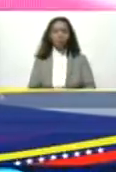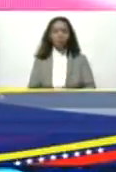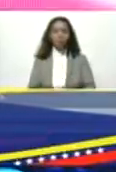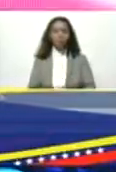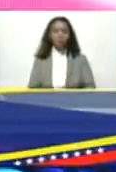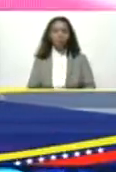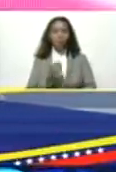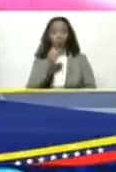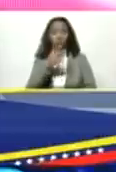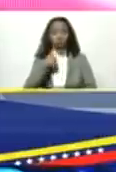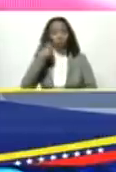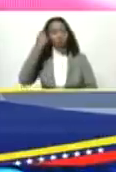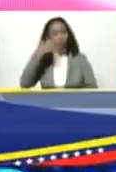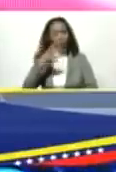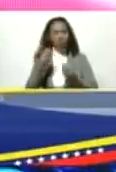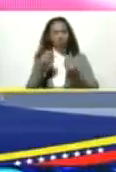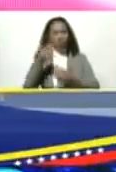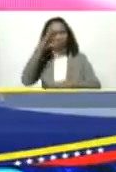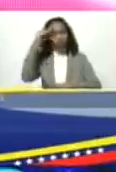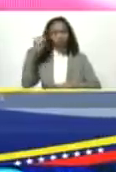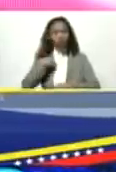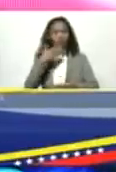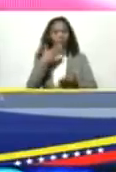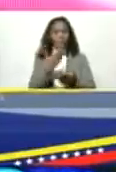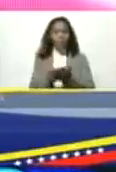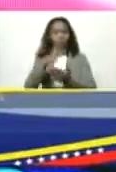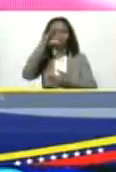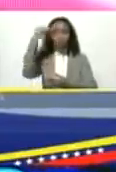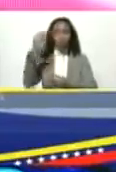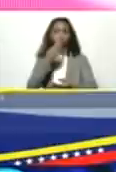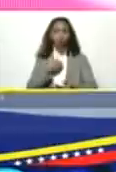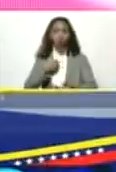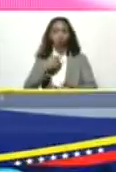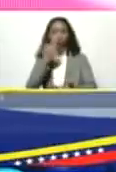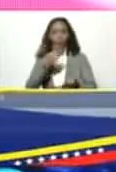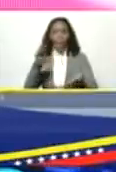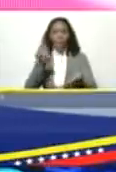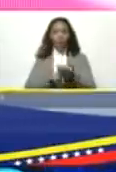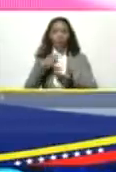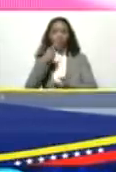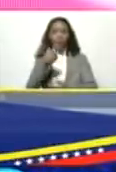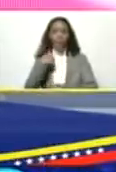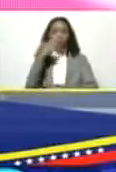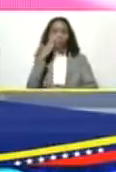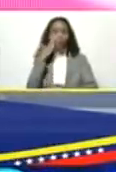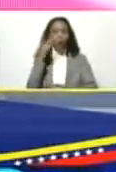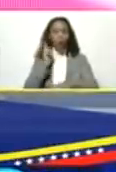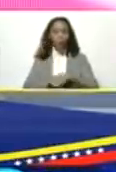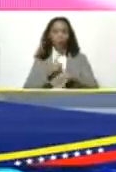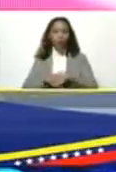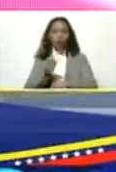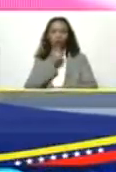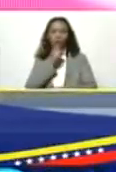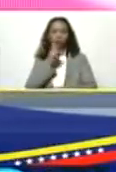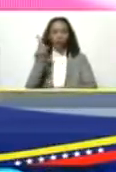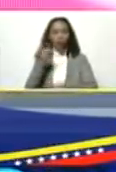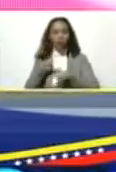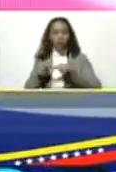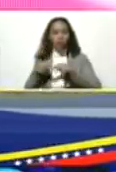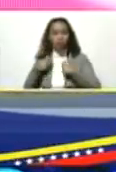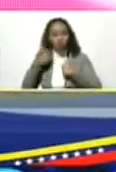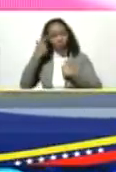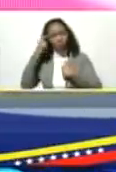bueno yo creo mucho en Dios y le pido a Dios y repito mucho lo que decía mi mamá en momentos de dificultades por allá cuando éramos niños